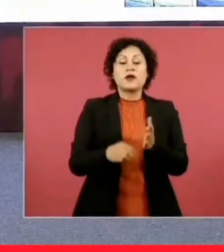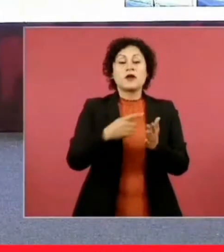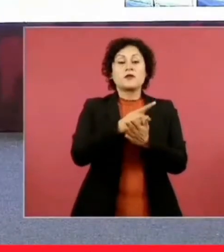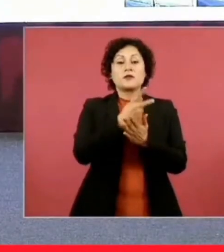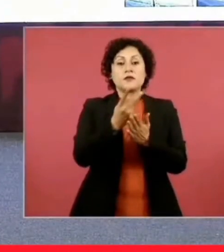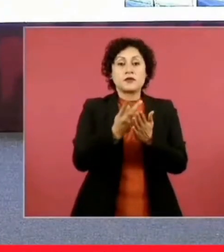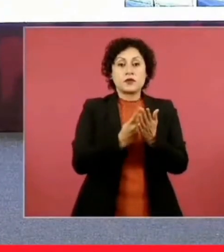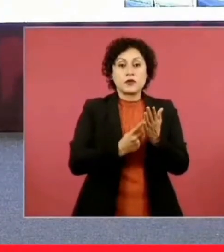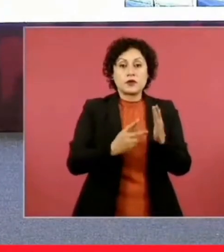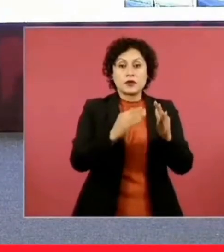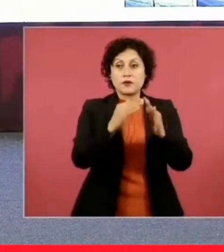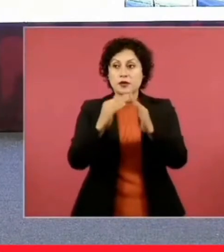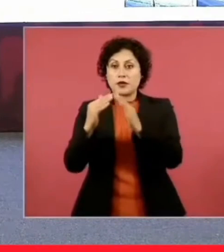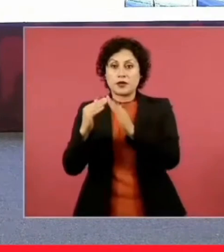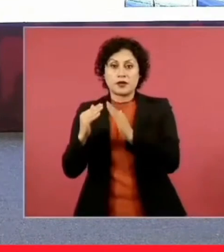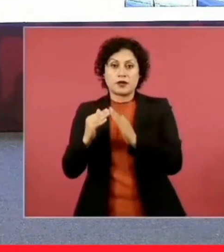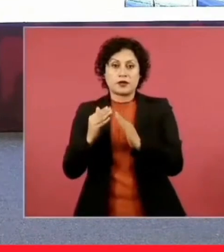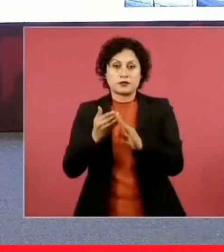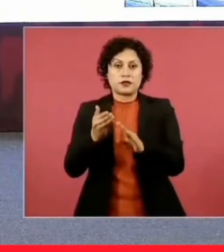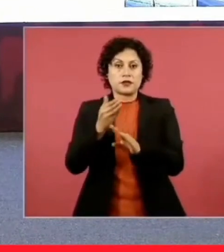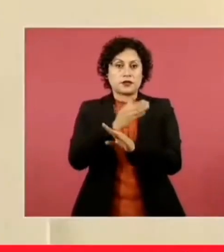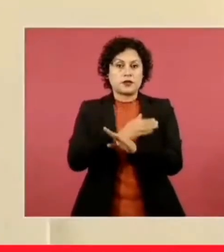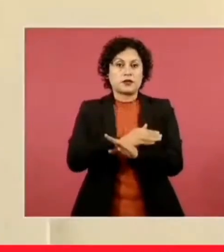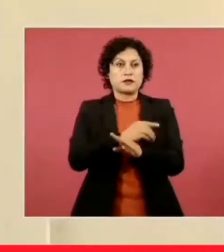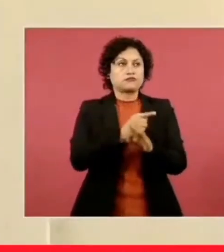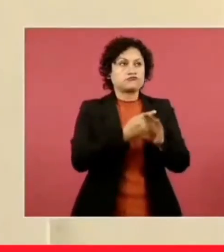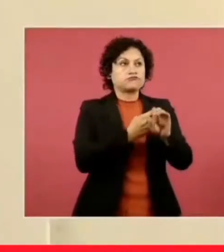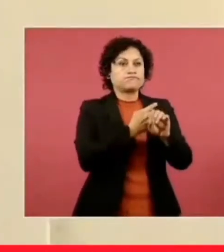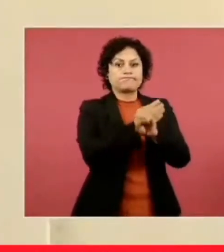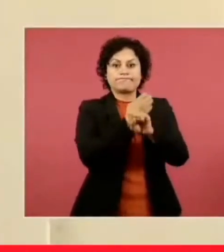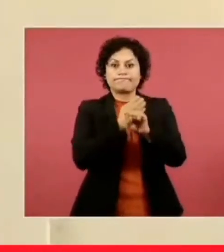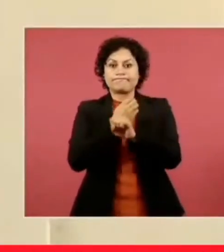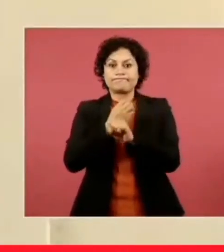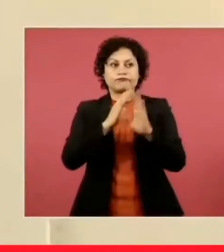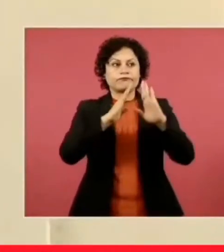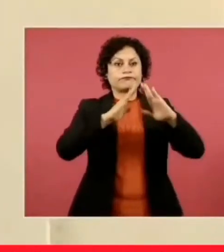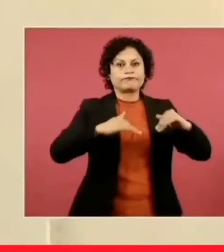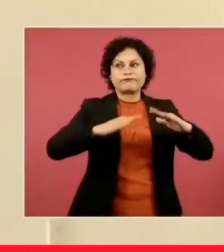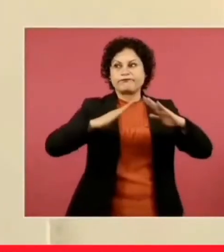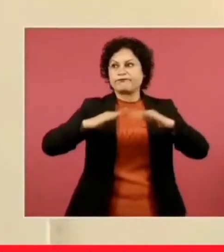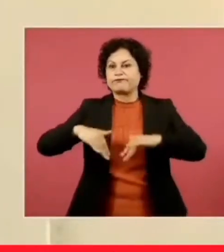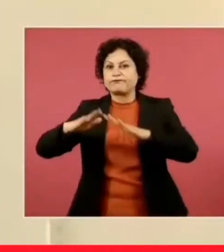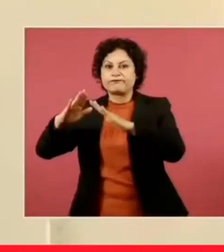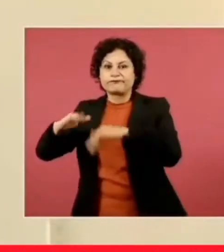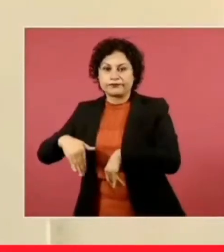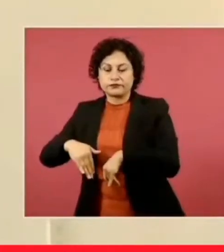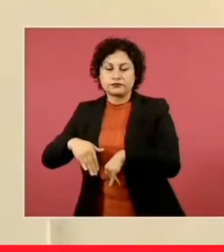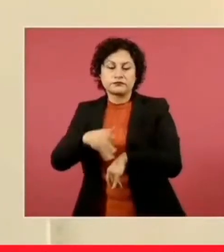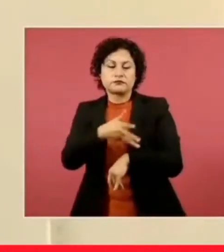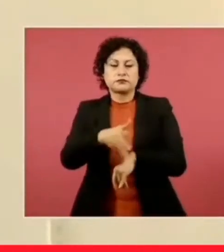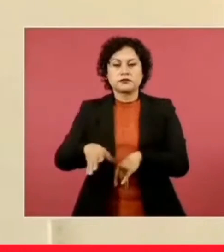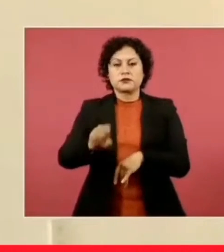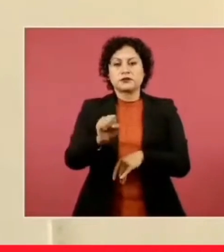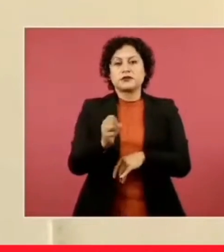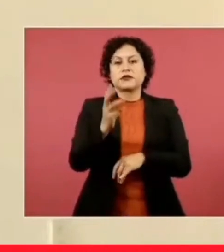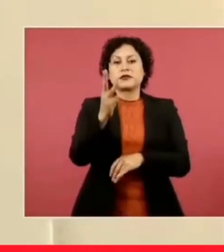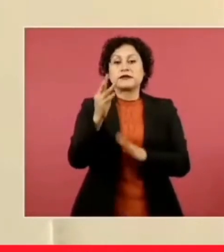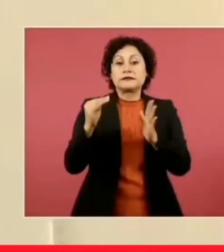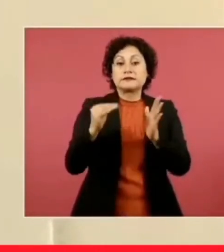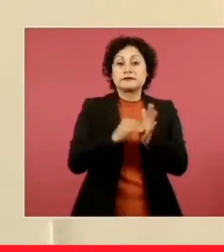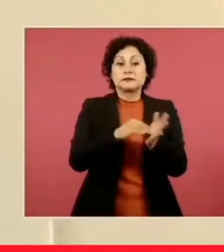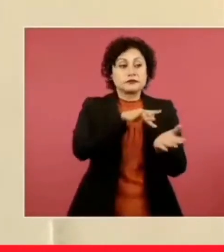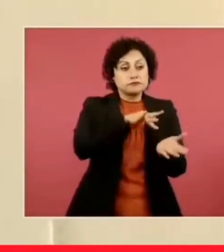de las Viviendas Afectadas en las distintas entidades del país, prácticamente 63 mil apoyos,